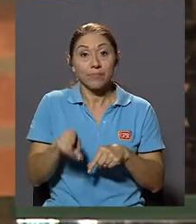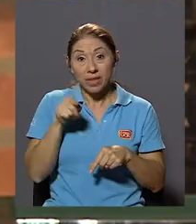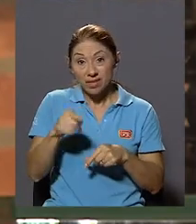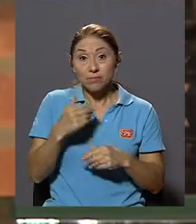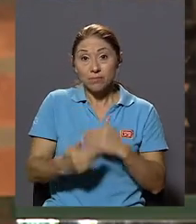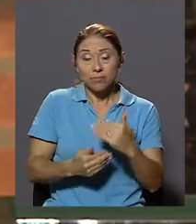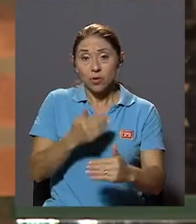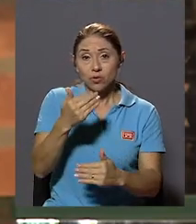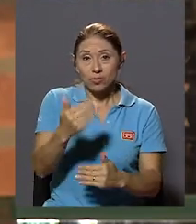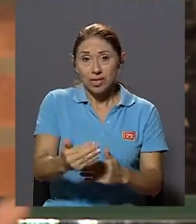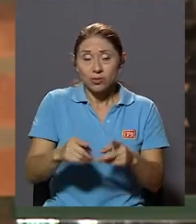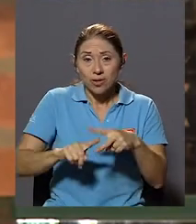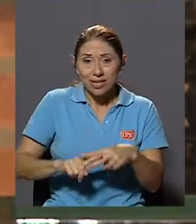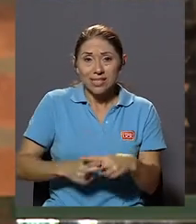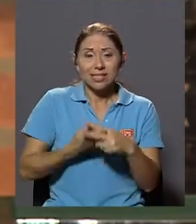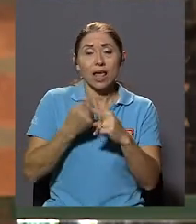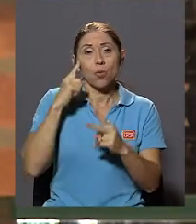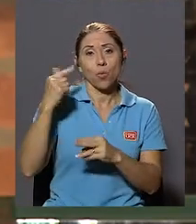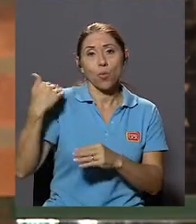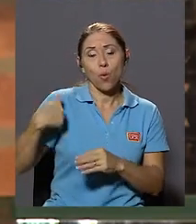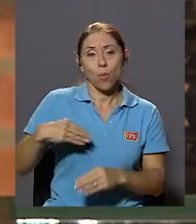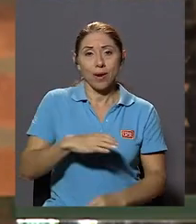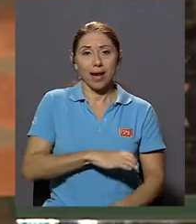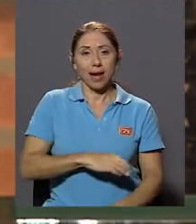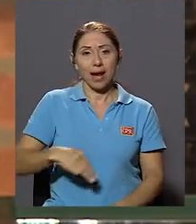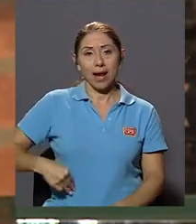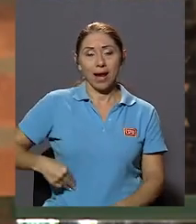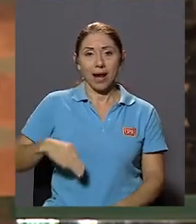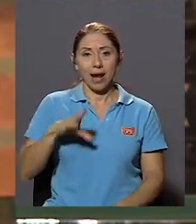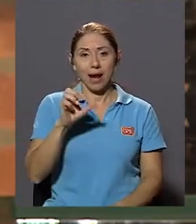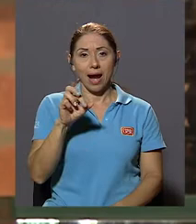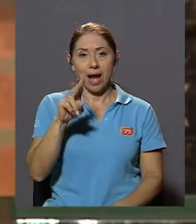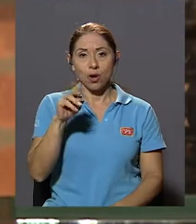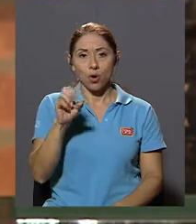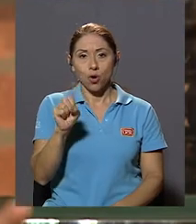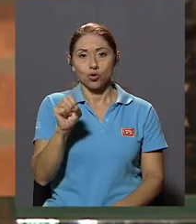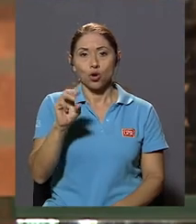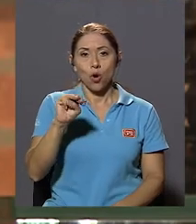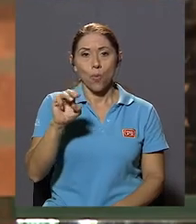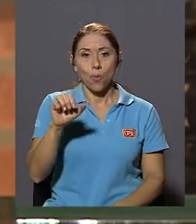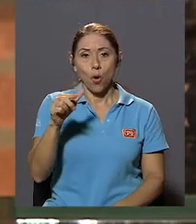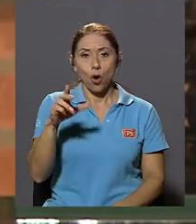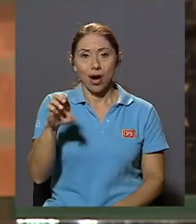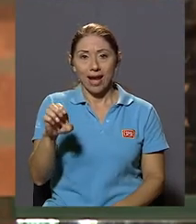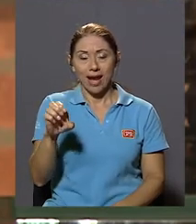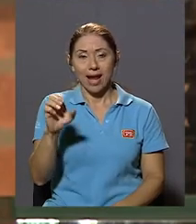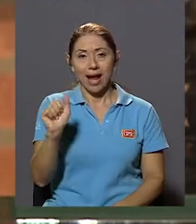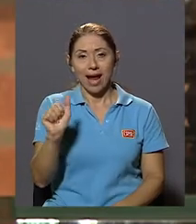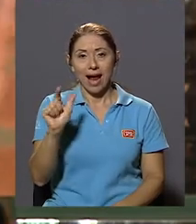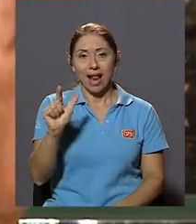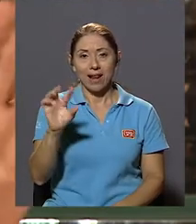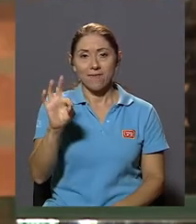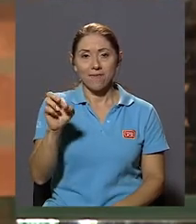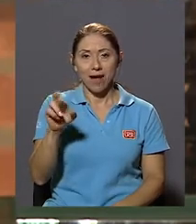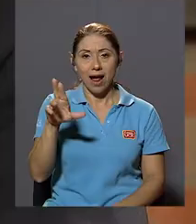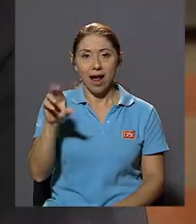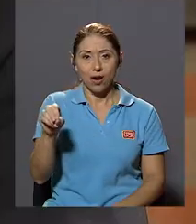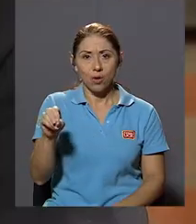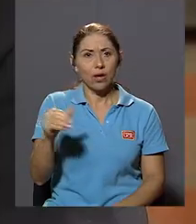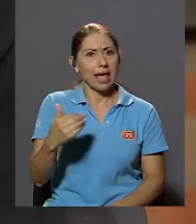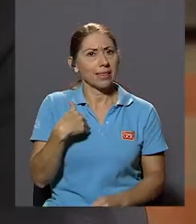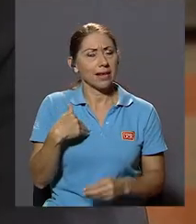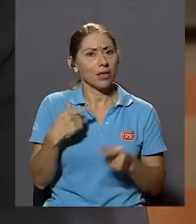como todos sabemos Fue Iniciado por Carlos Monge Alfaro Y que ha tenido Unas consecuencias Maravillosas